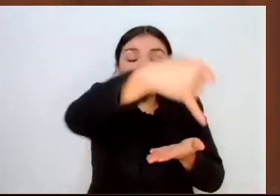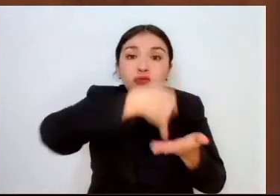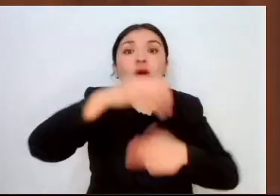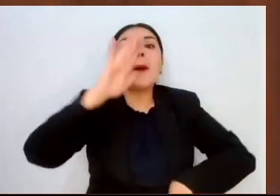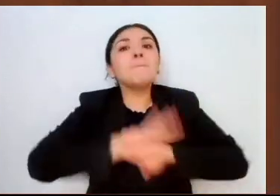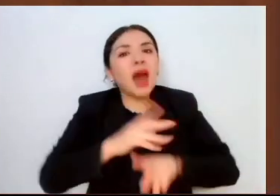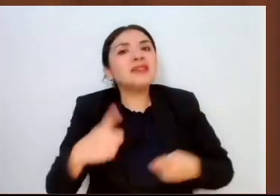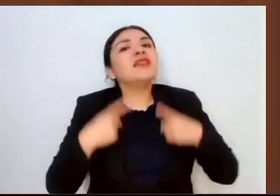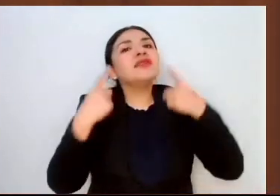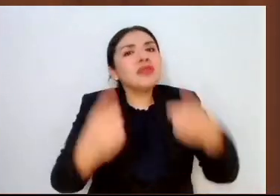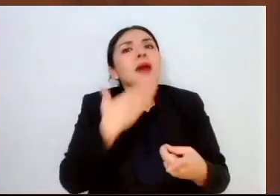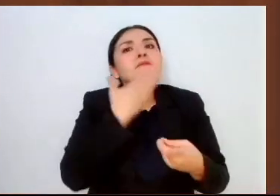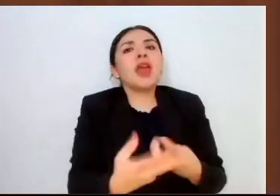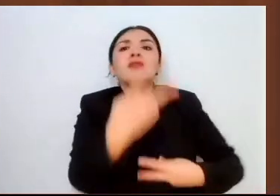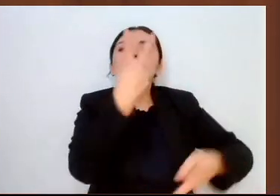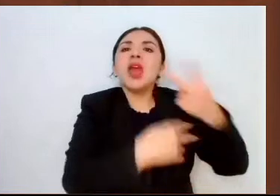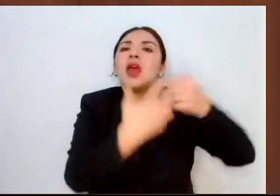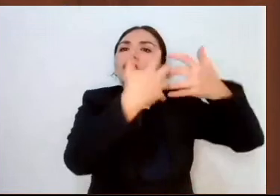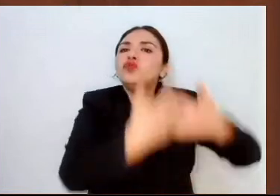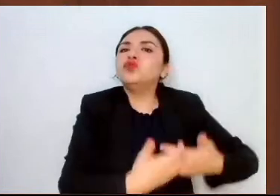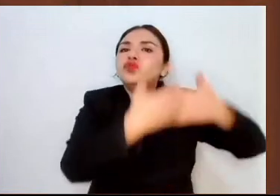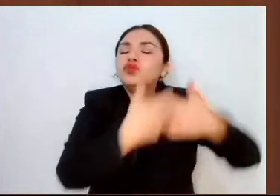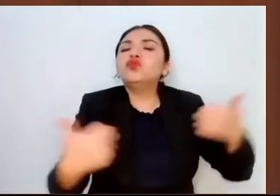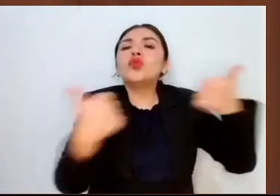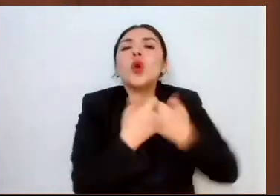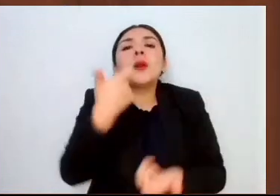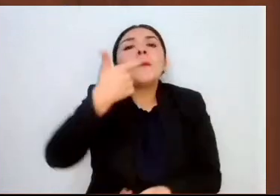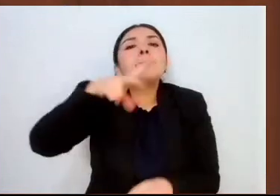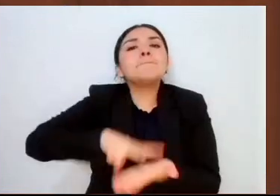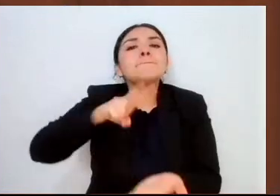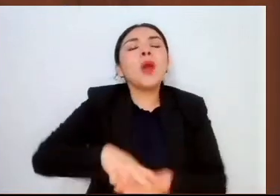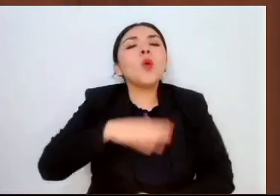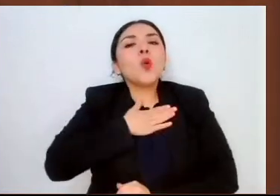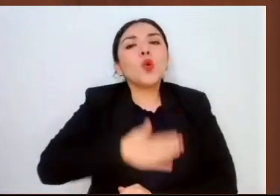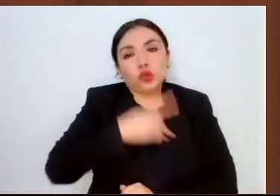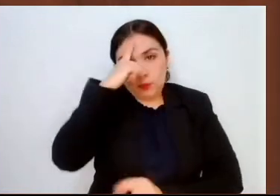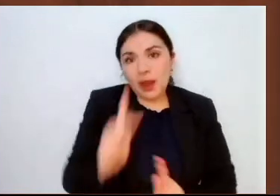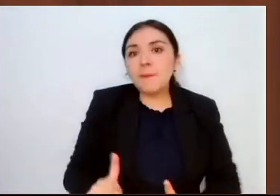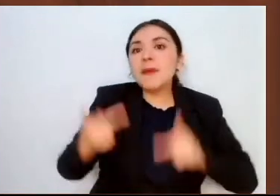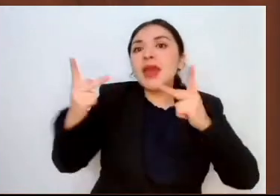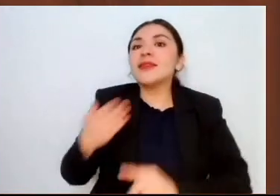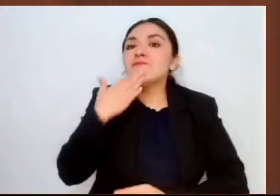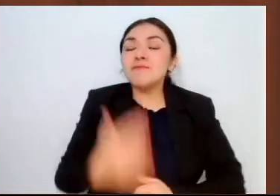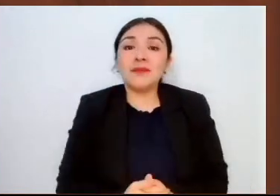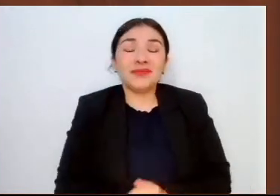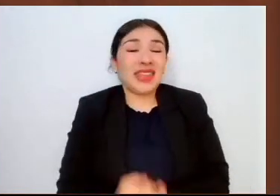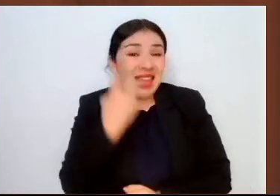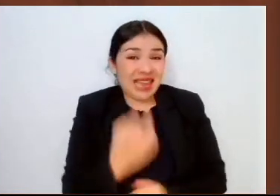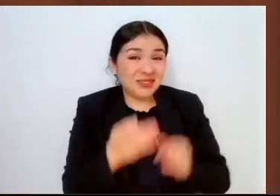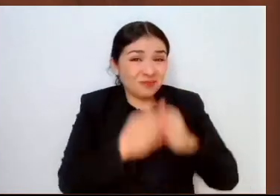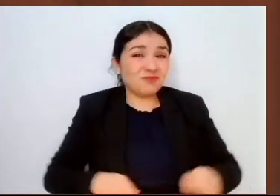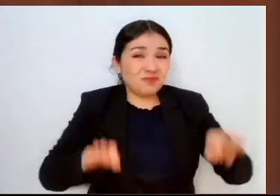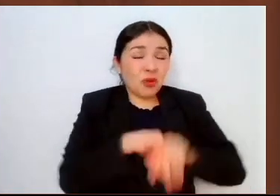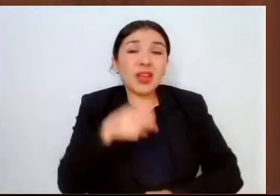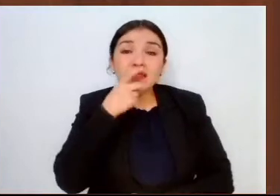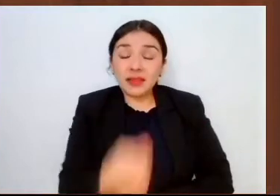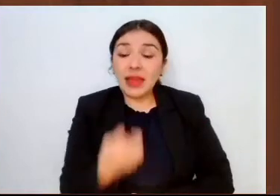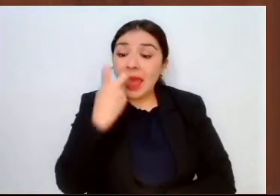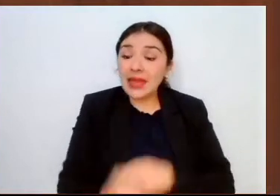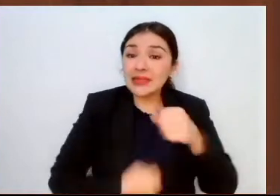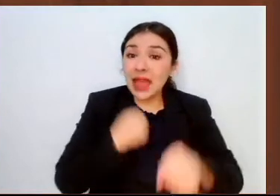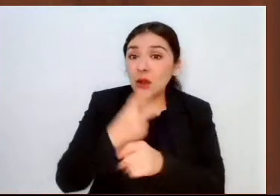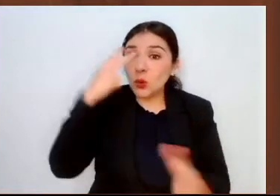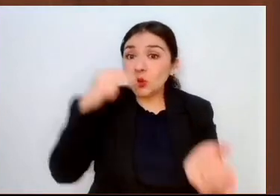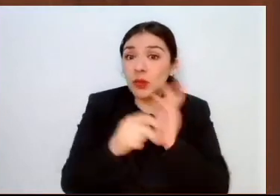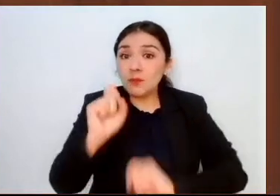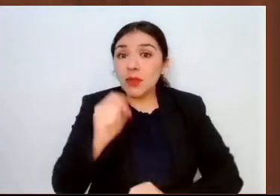su producción y un precio justo en el mercado. Es importante mencionar que este año se